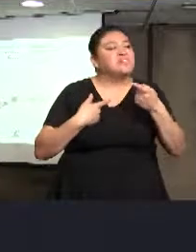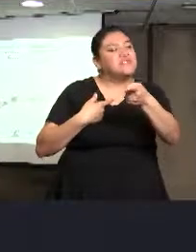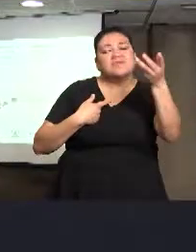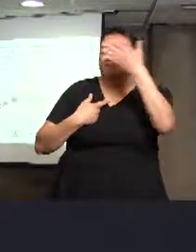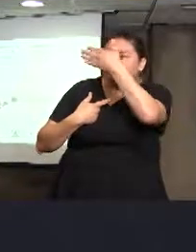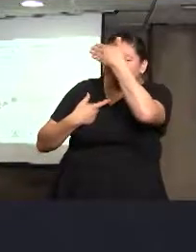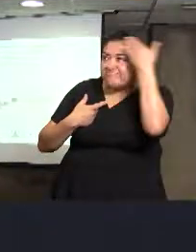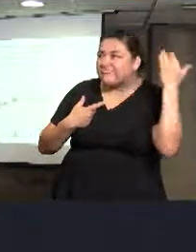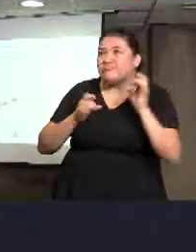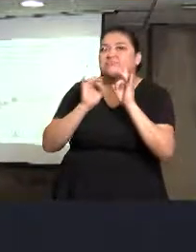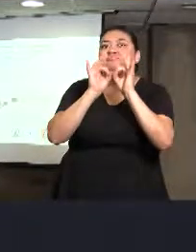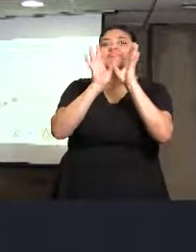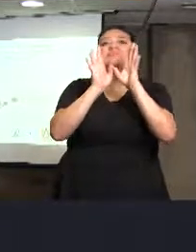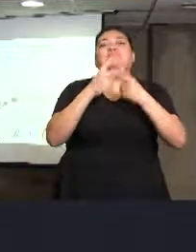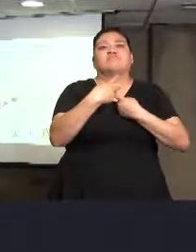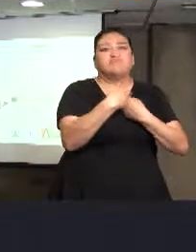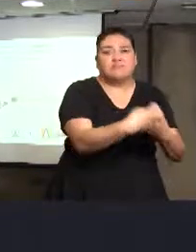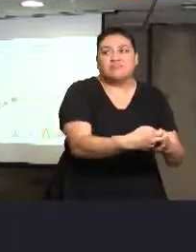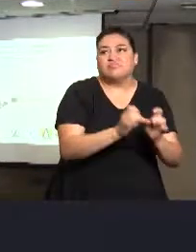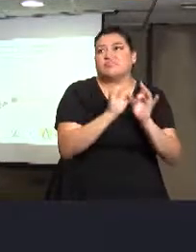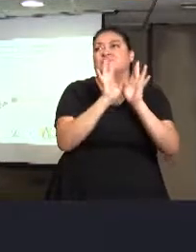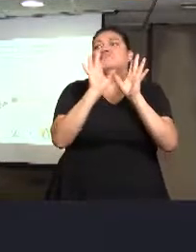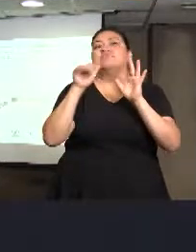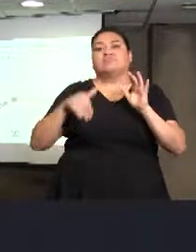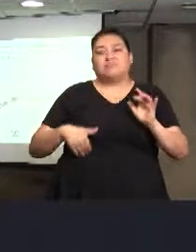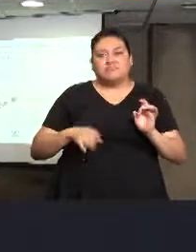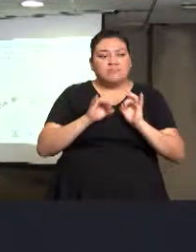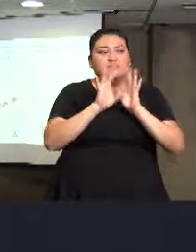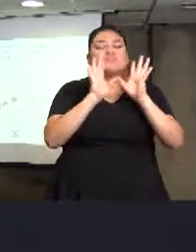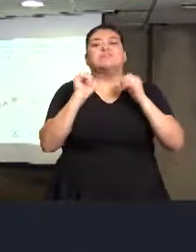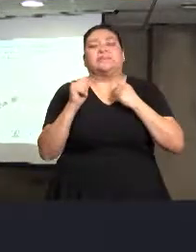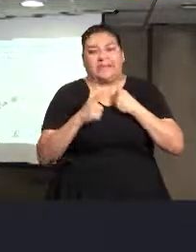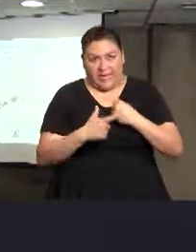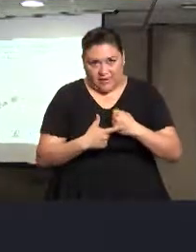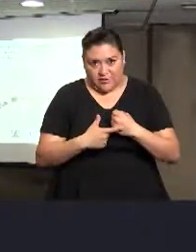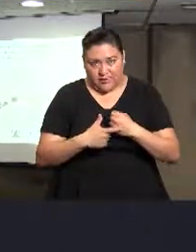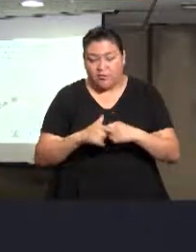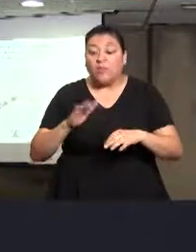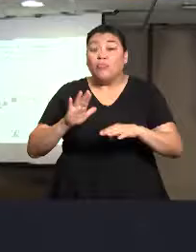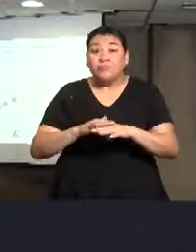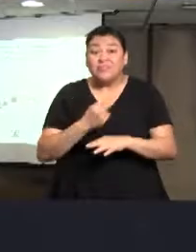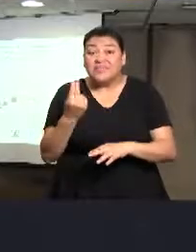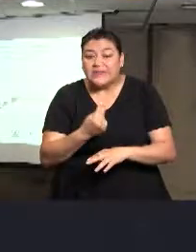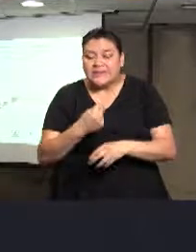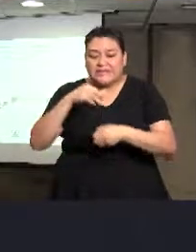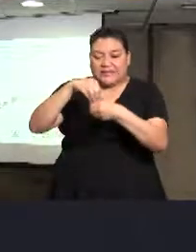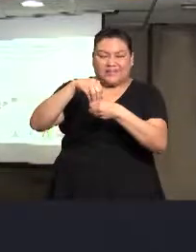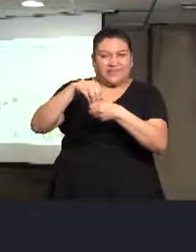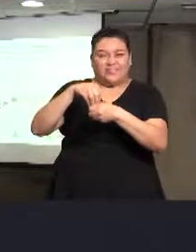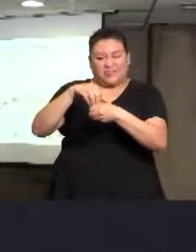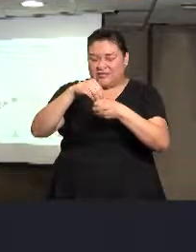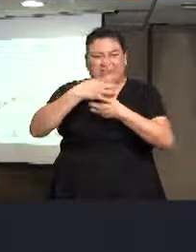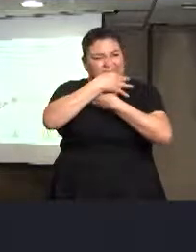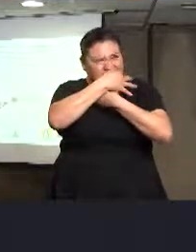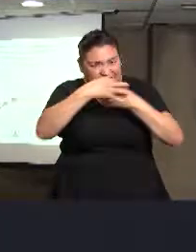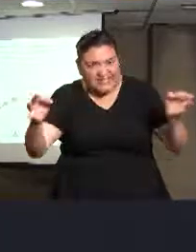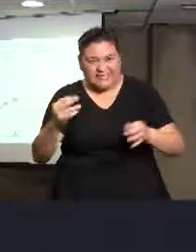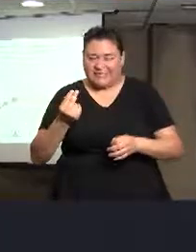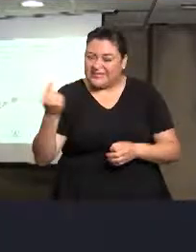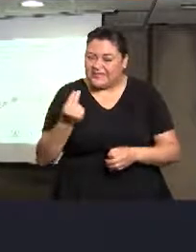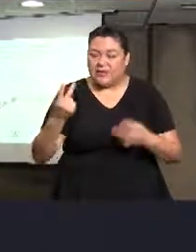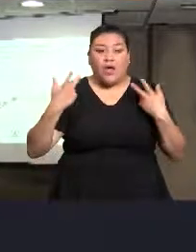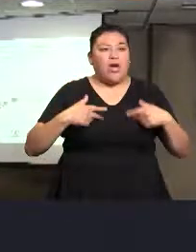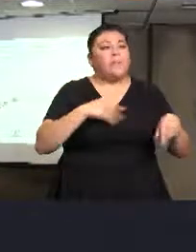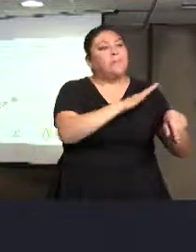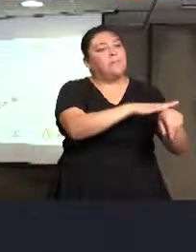Sin embargo, sabemos que romper el silencio requiere de un mecanismo que ofrezca a la gente uno de los valores esenciales para atreverse a actuar,